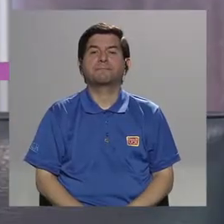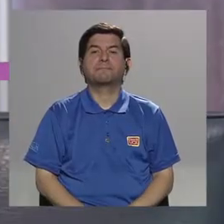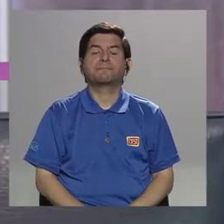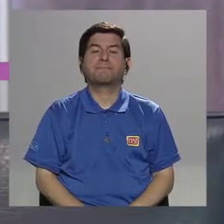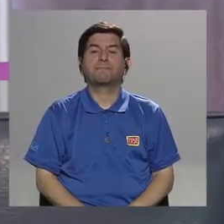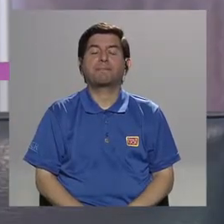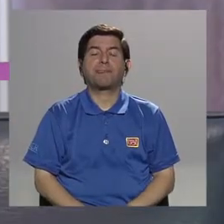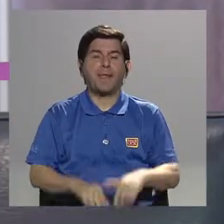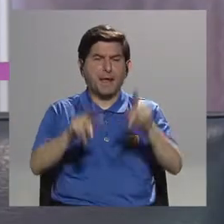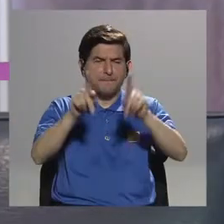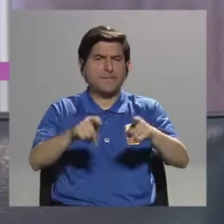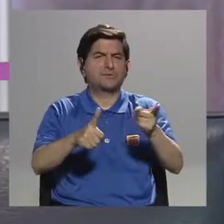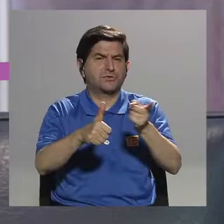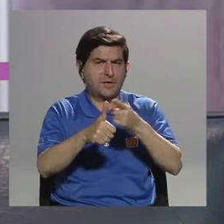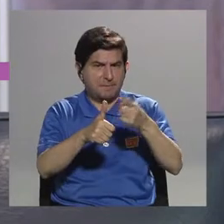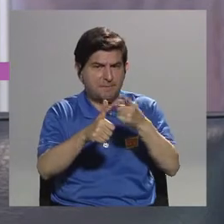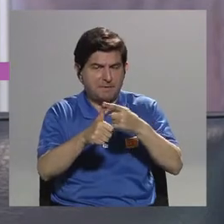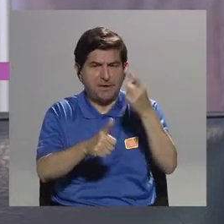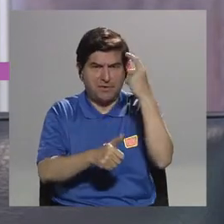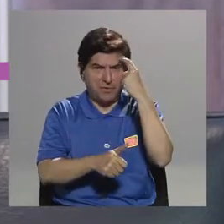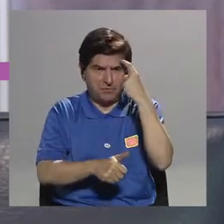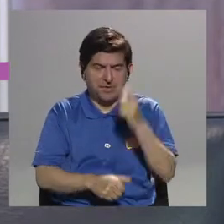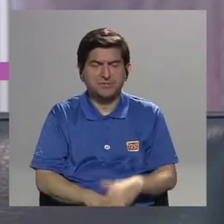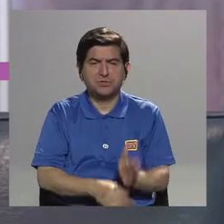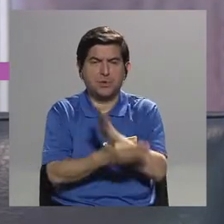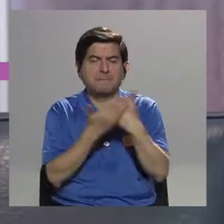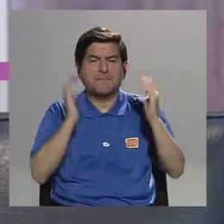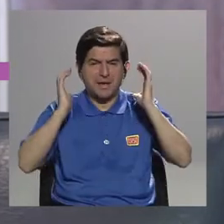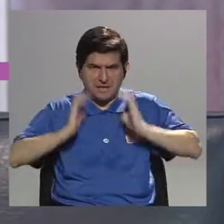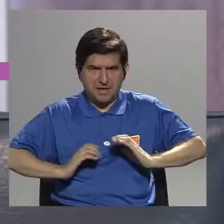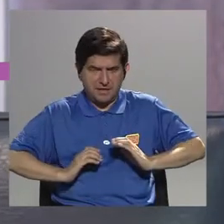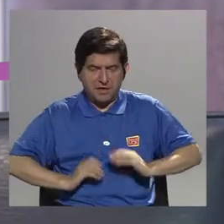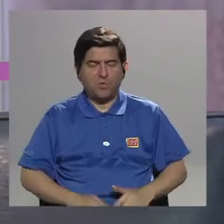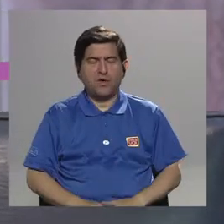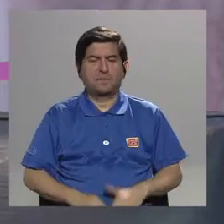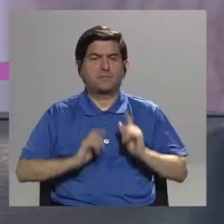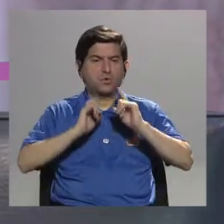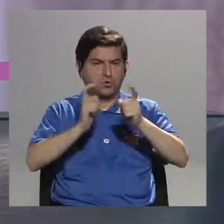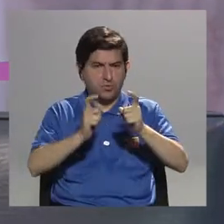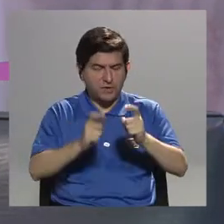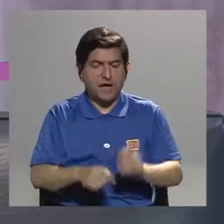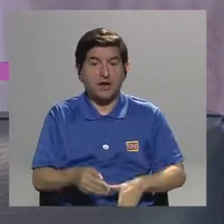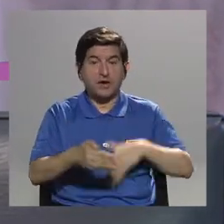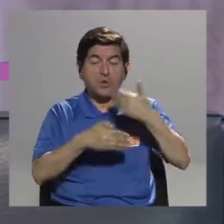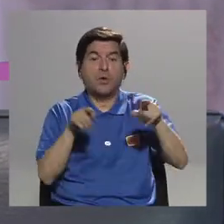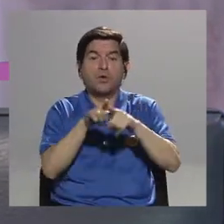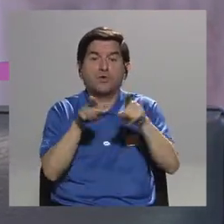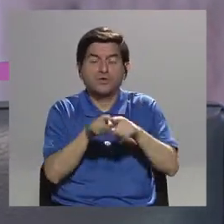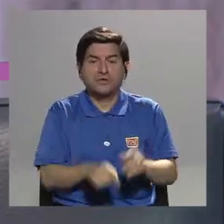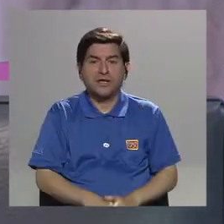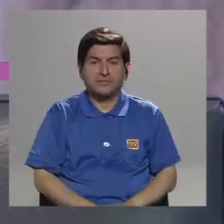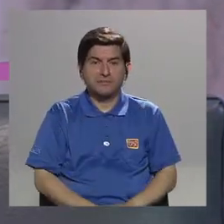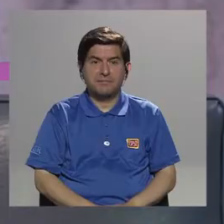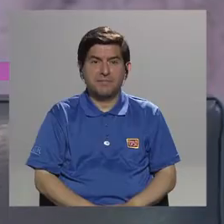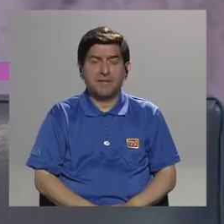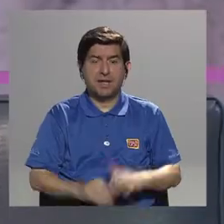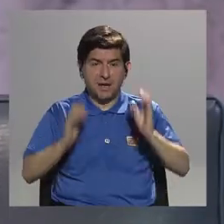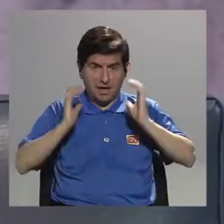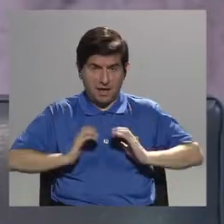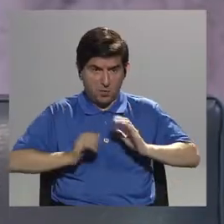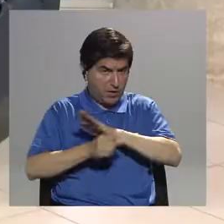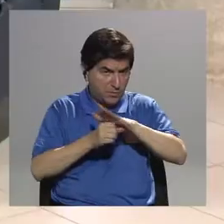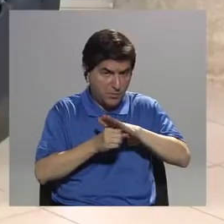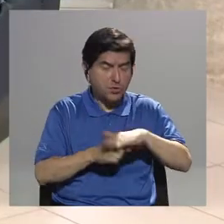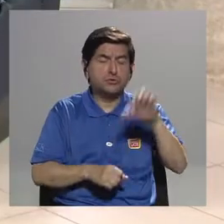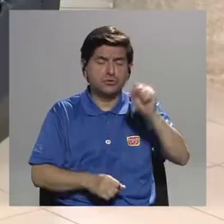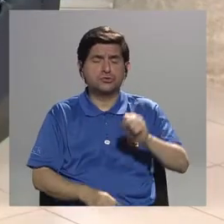se anotó primero para ser donante de órganos, después también podría, o sea, podría ser donante de las dos. Puede ser donante